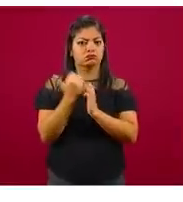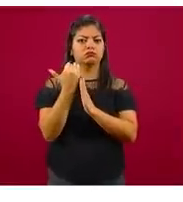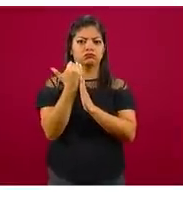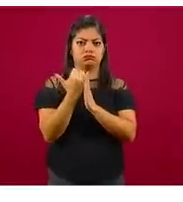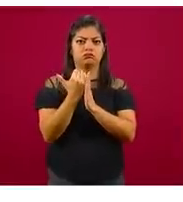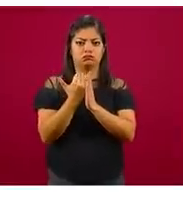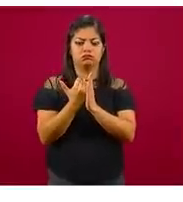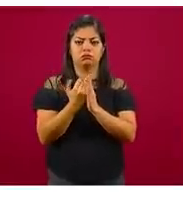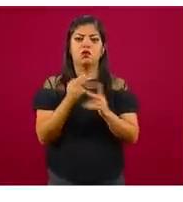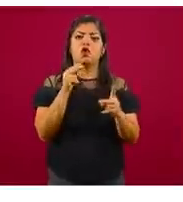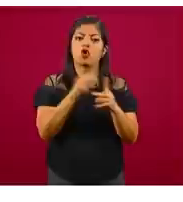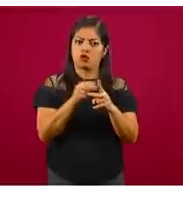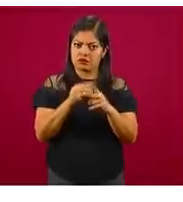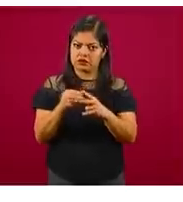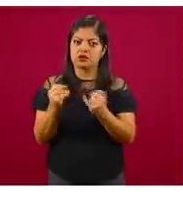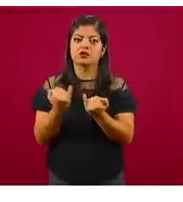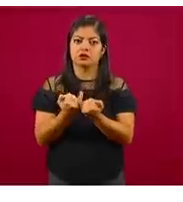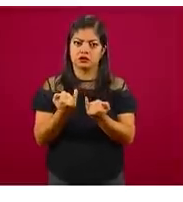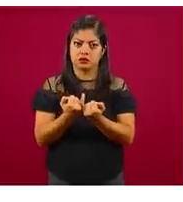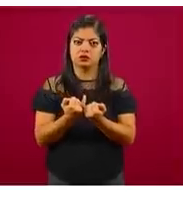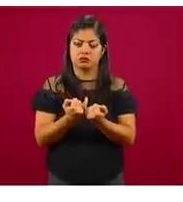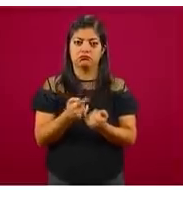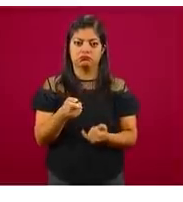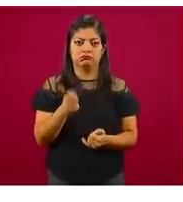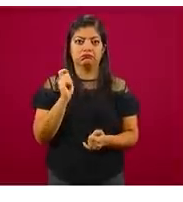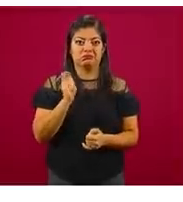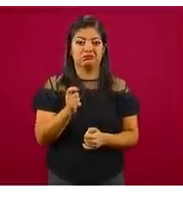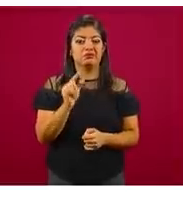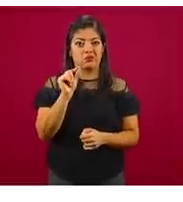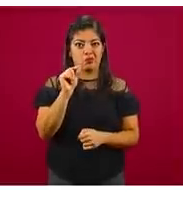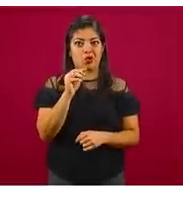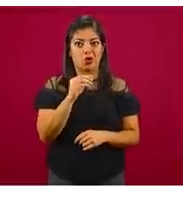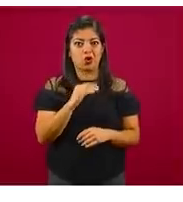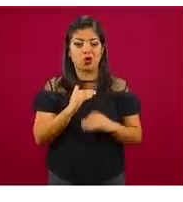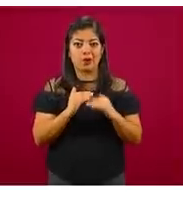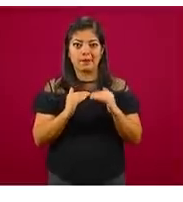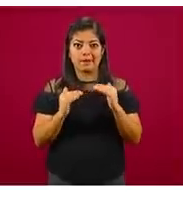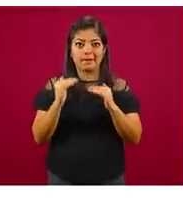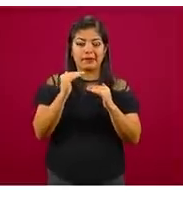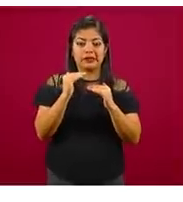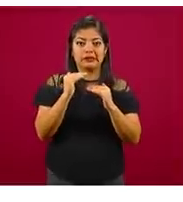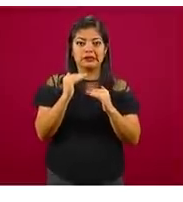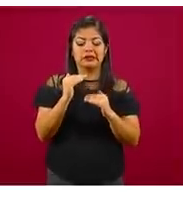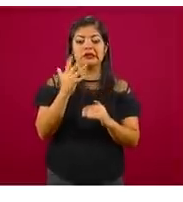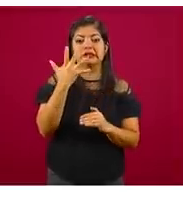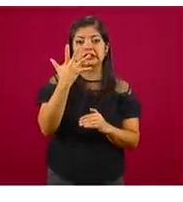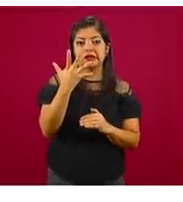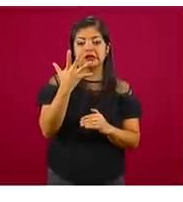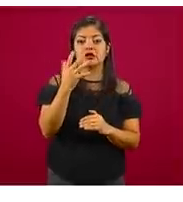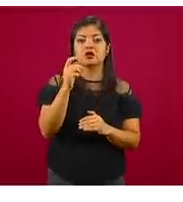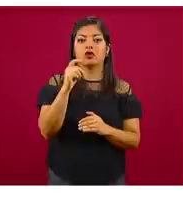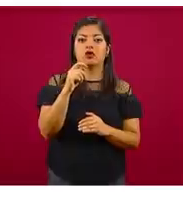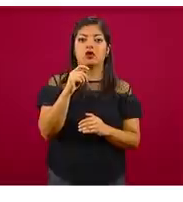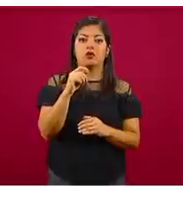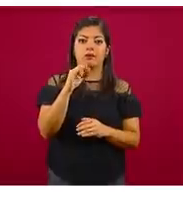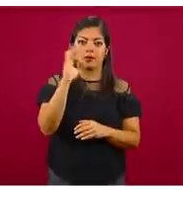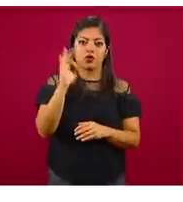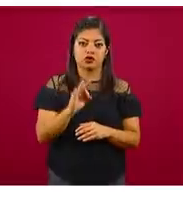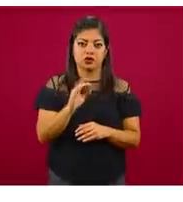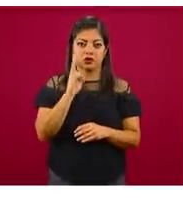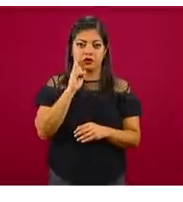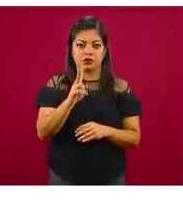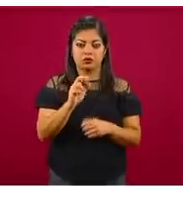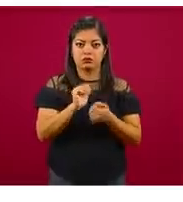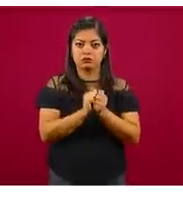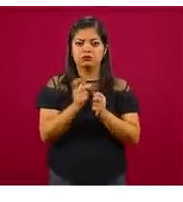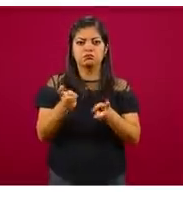homicidio doloso sí representa un incremento del 1.7 por ciento, pero tenemos aquí el